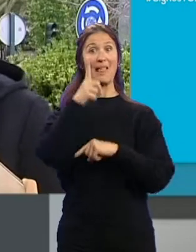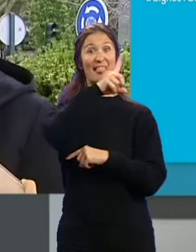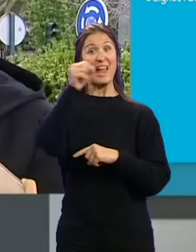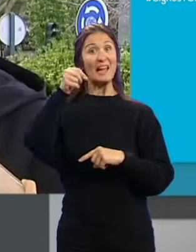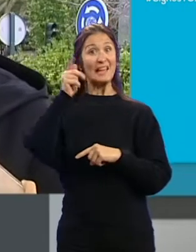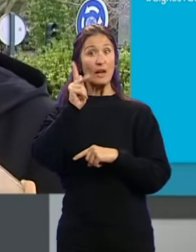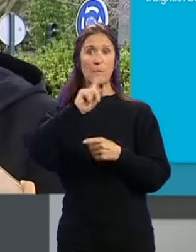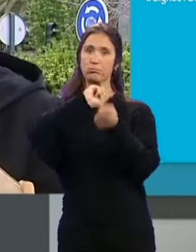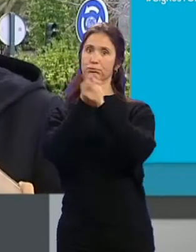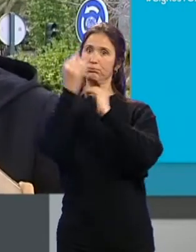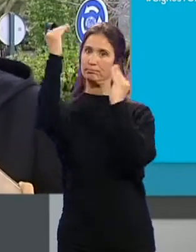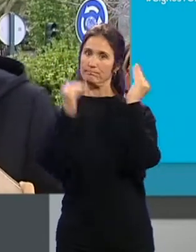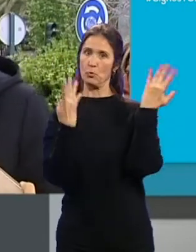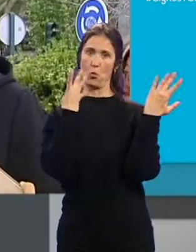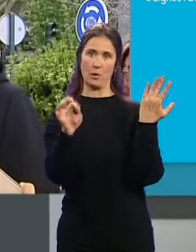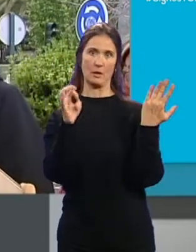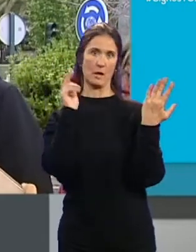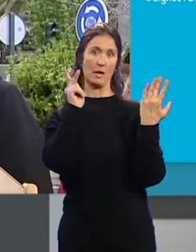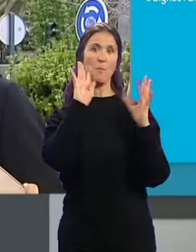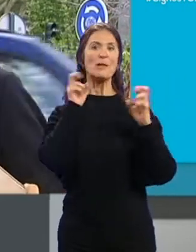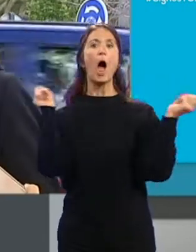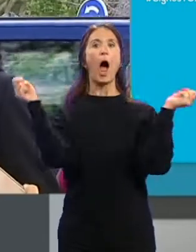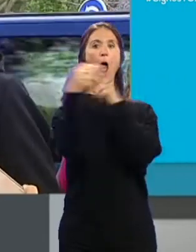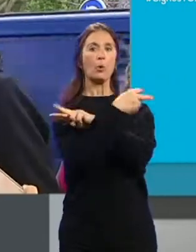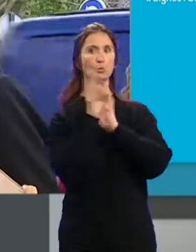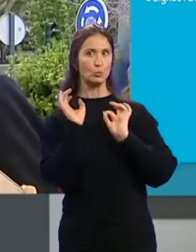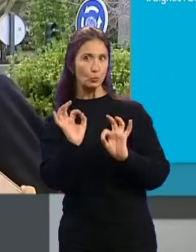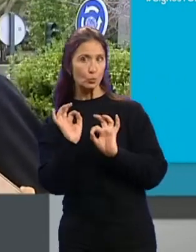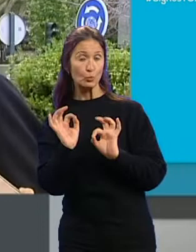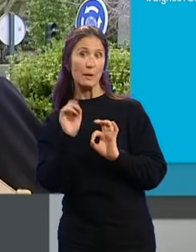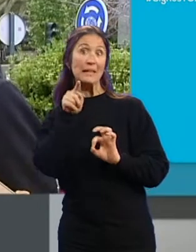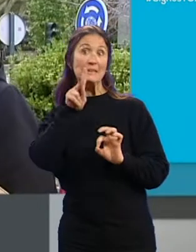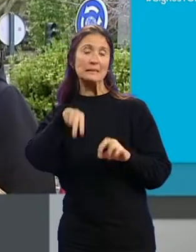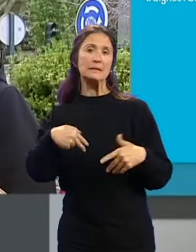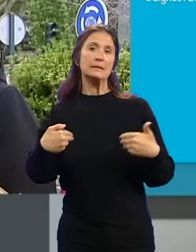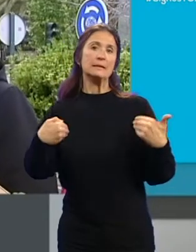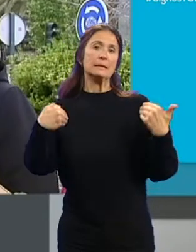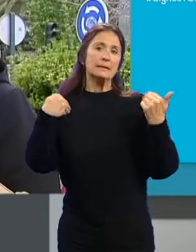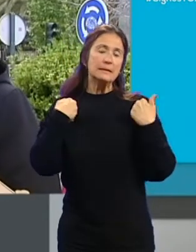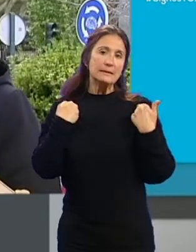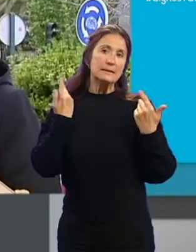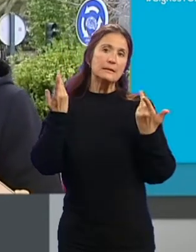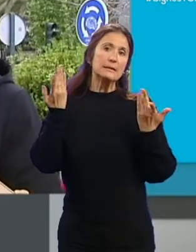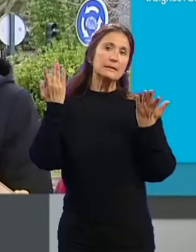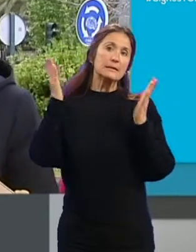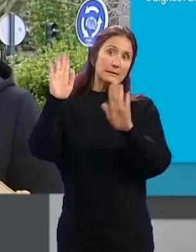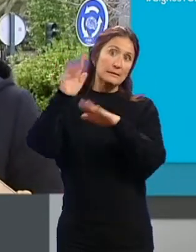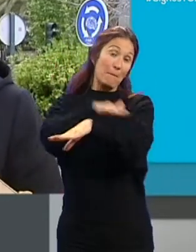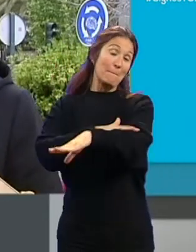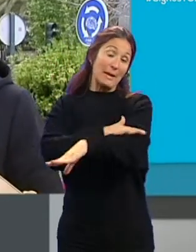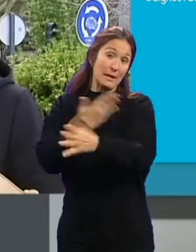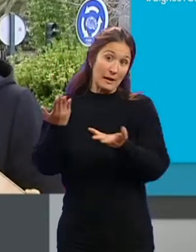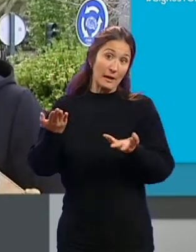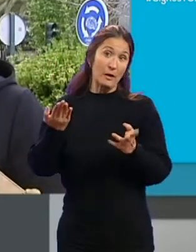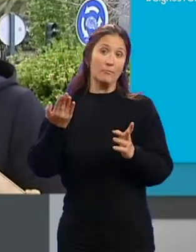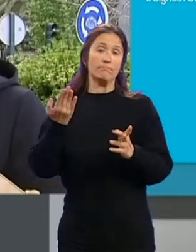kilómetros por hora a 90 kilómetros por hora en el paso de la autovía. Nosotros decimos, eso corresponde al Ministerio, en este caso